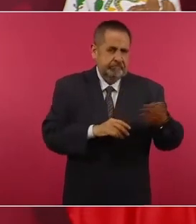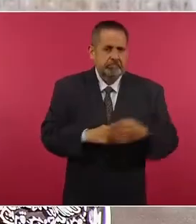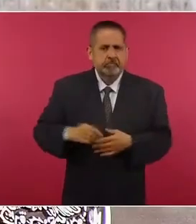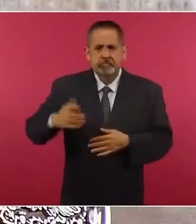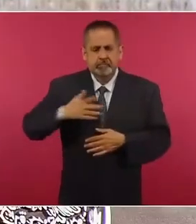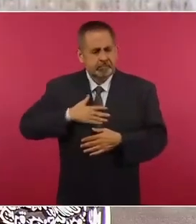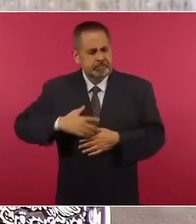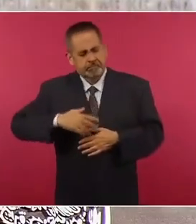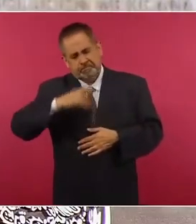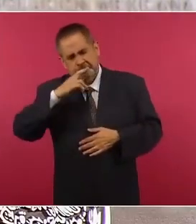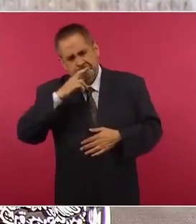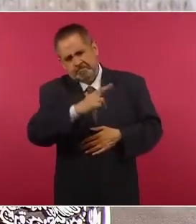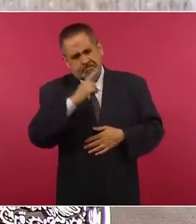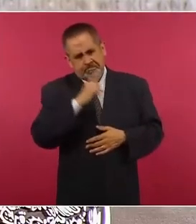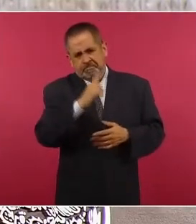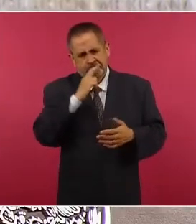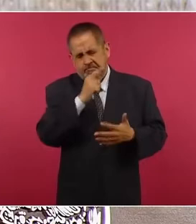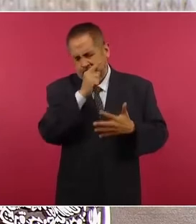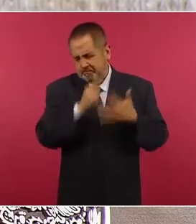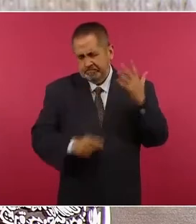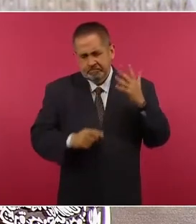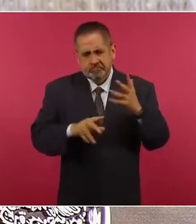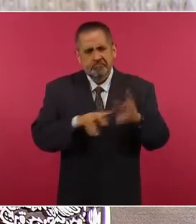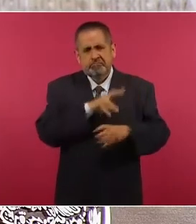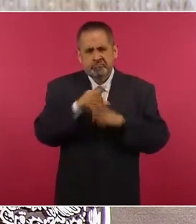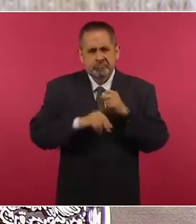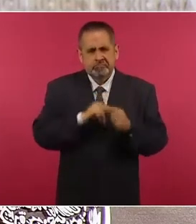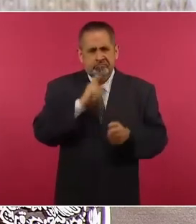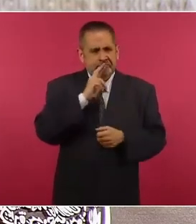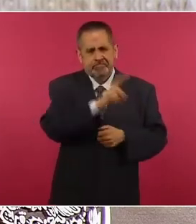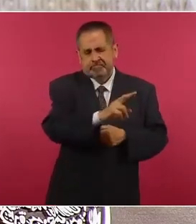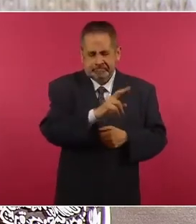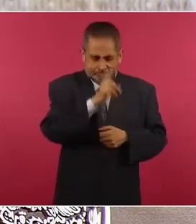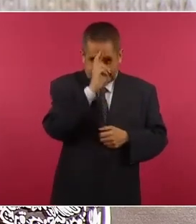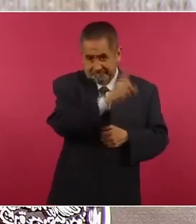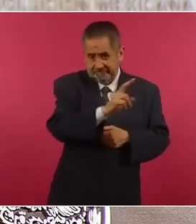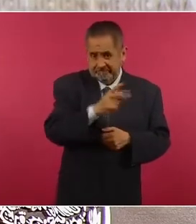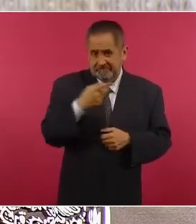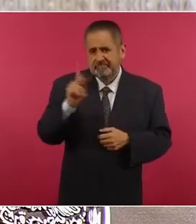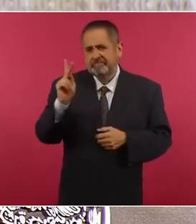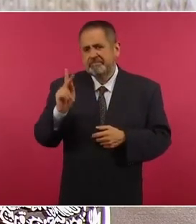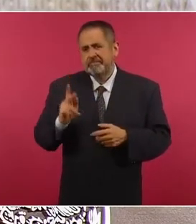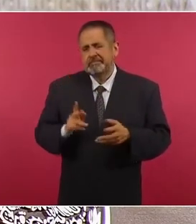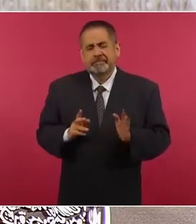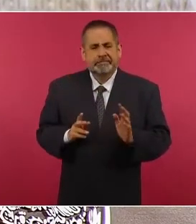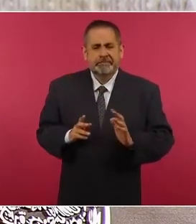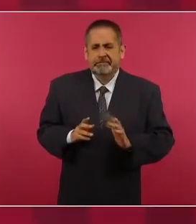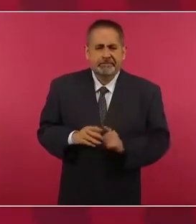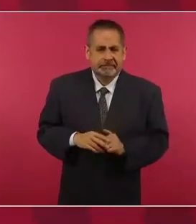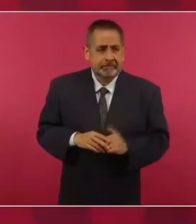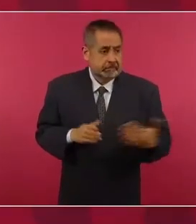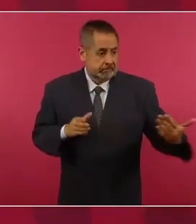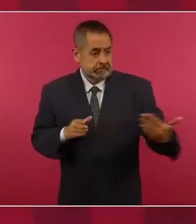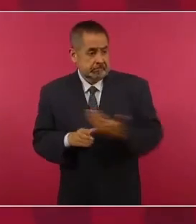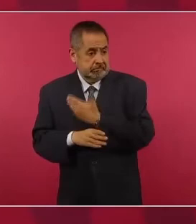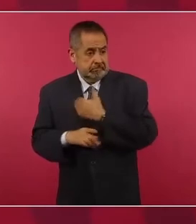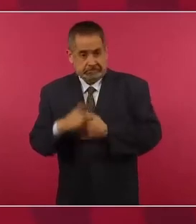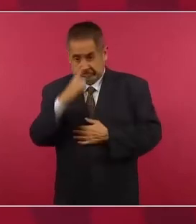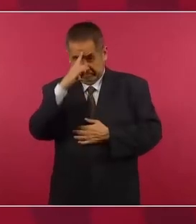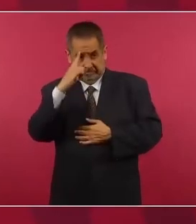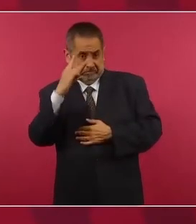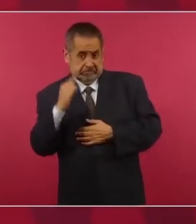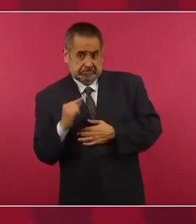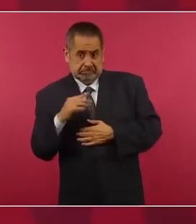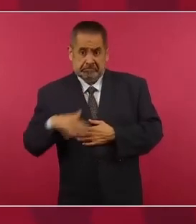respeto, pero no vamos a permitir que vulneren nuestra soberanía.